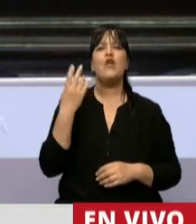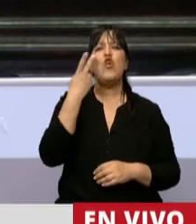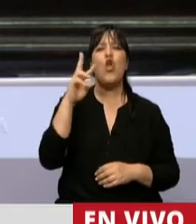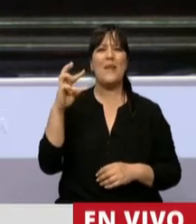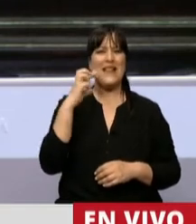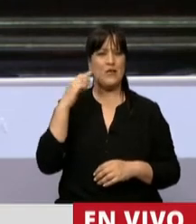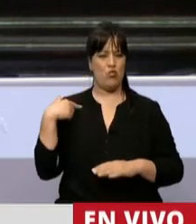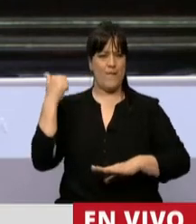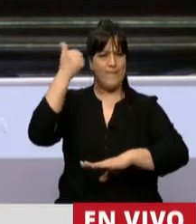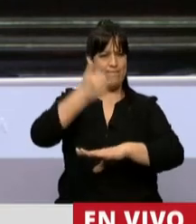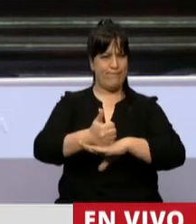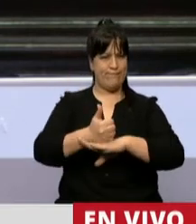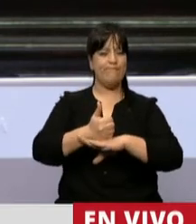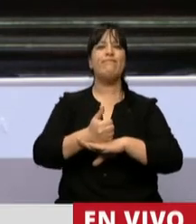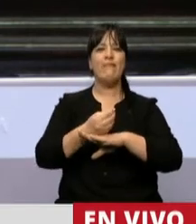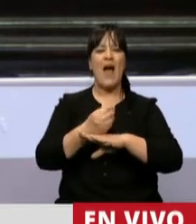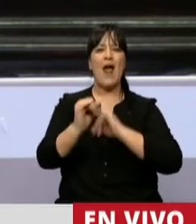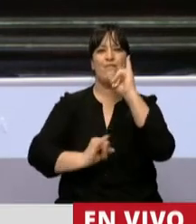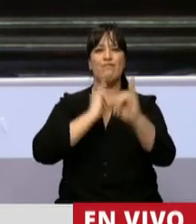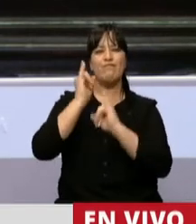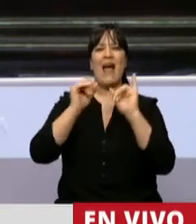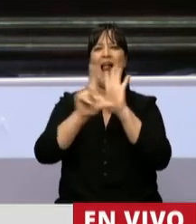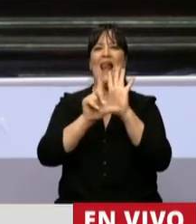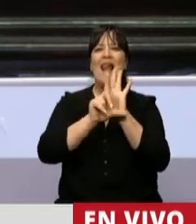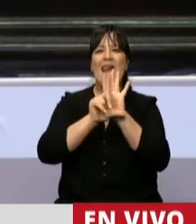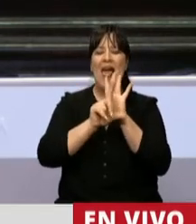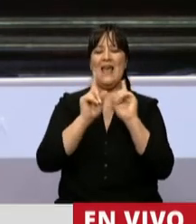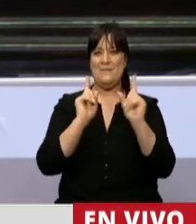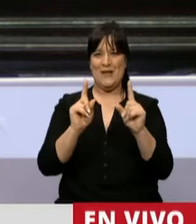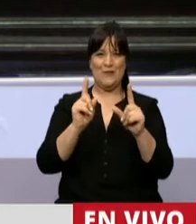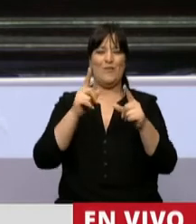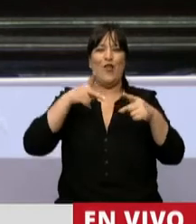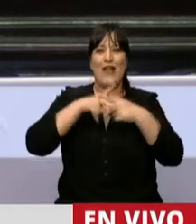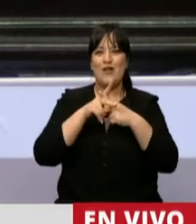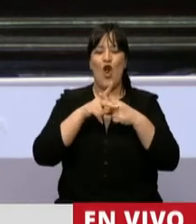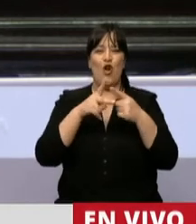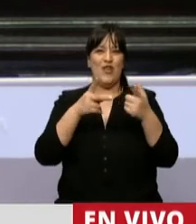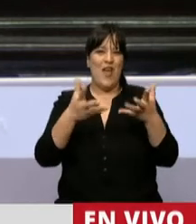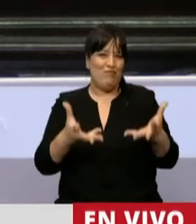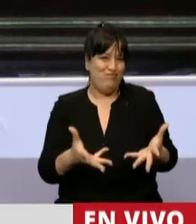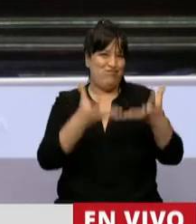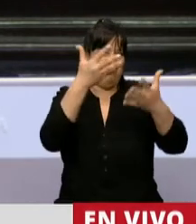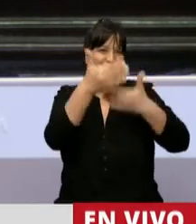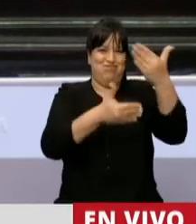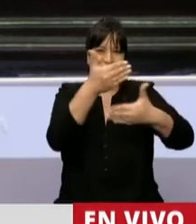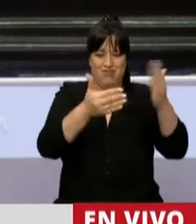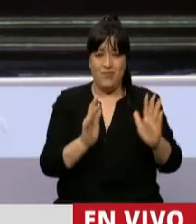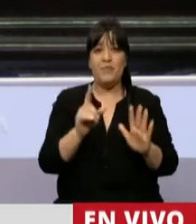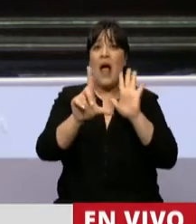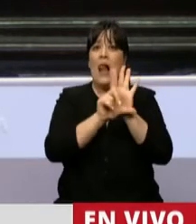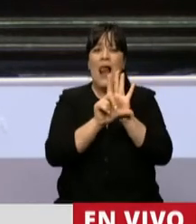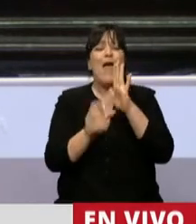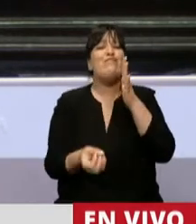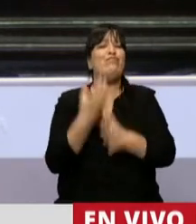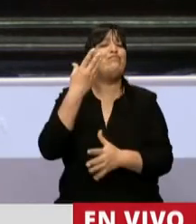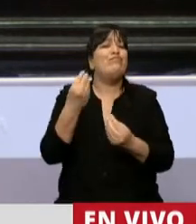a este recinto a compartir la historia de la Ley de la Economía del Conocimiento. Y esta ley tiene una historia porque fue co